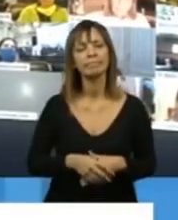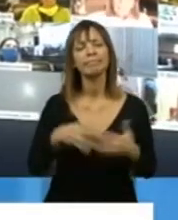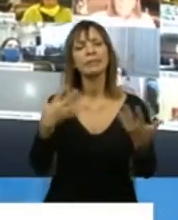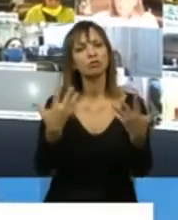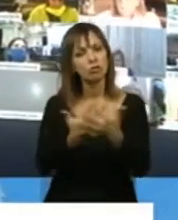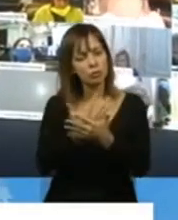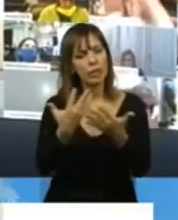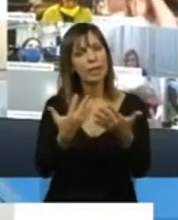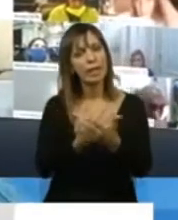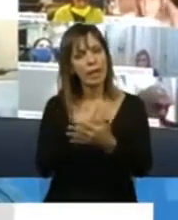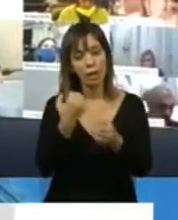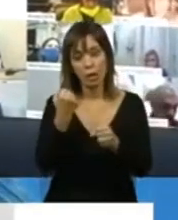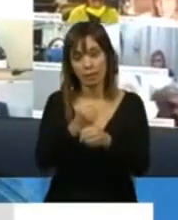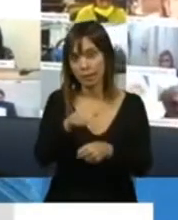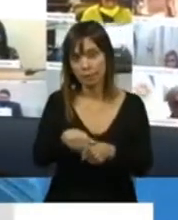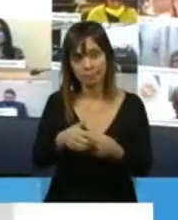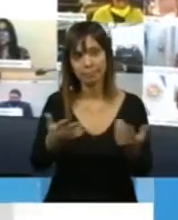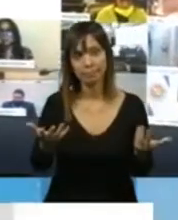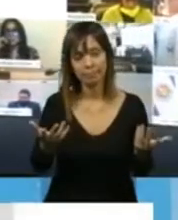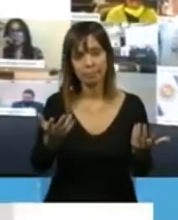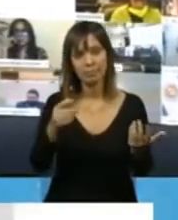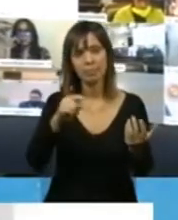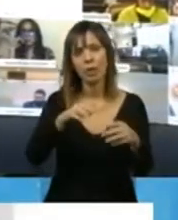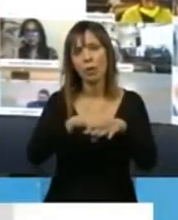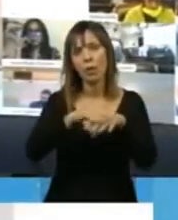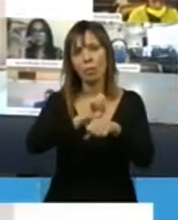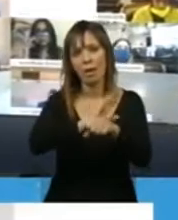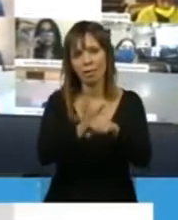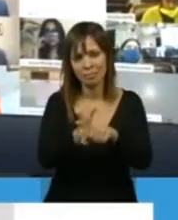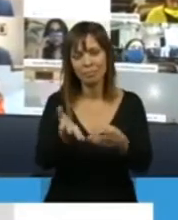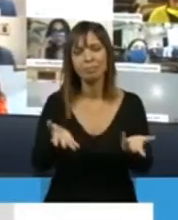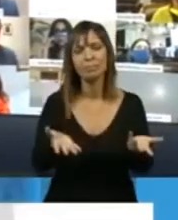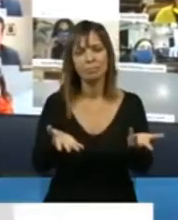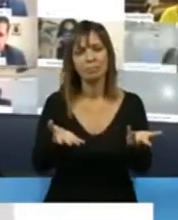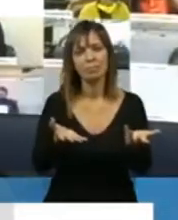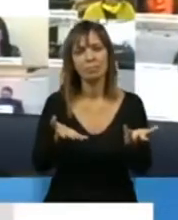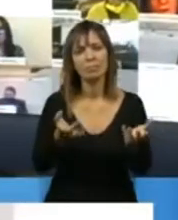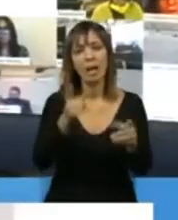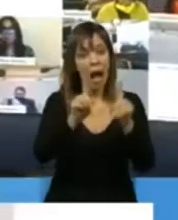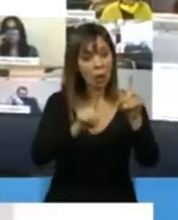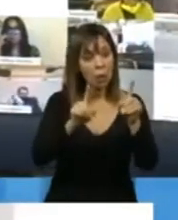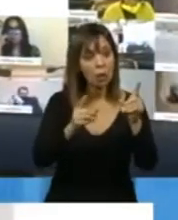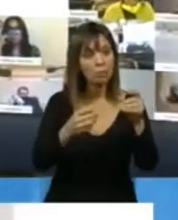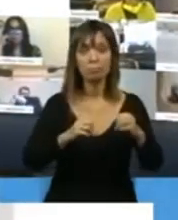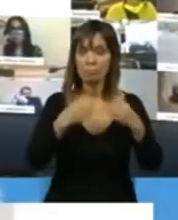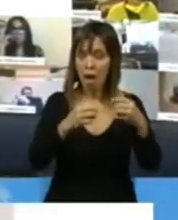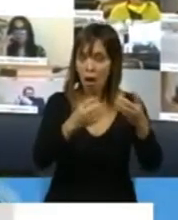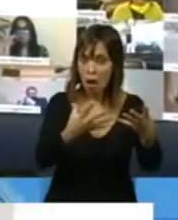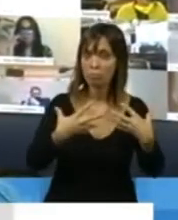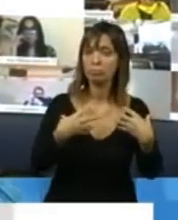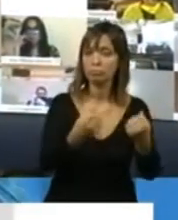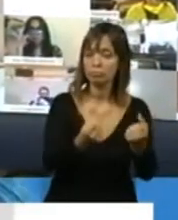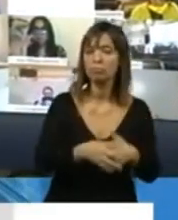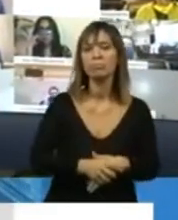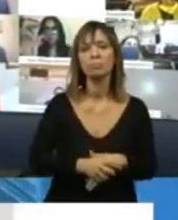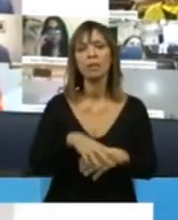hasta el momento esta pandemia, de los cuales ya una gran parte se recuperó. A los familiares de